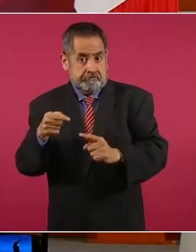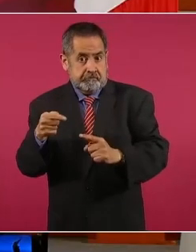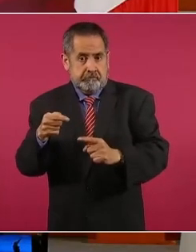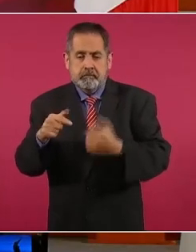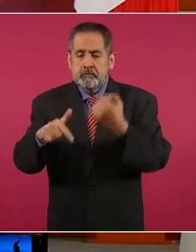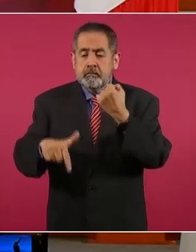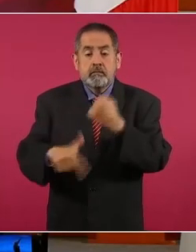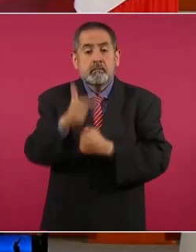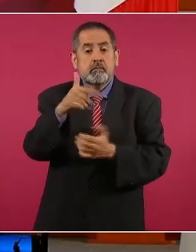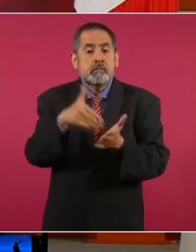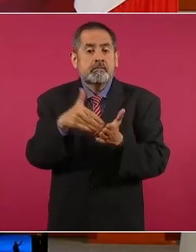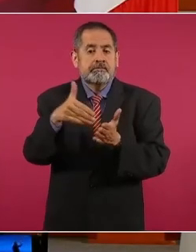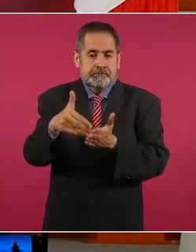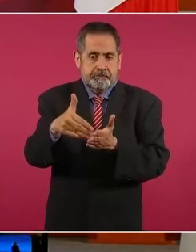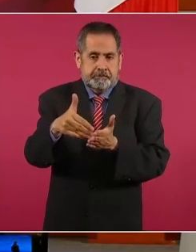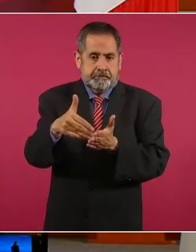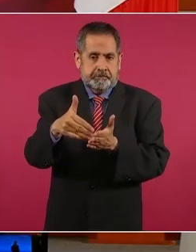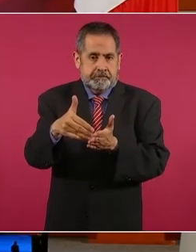12 millones.